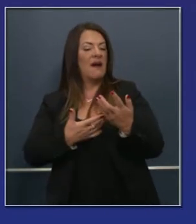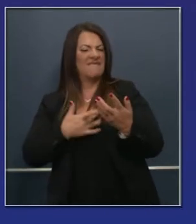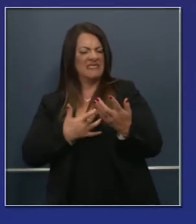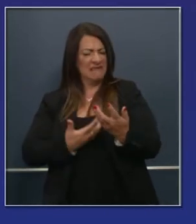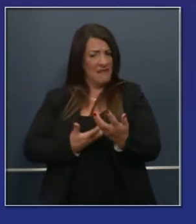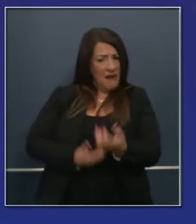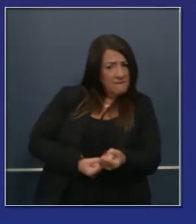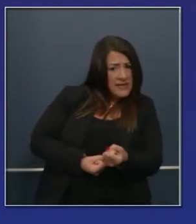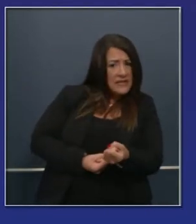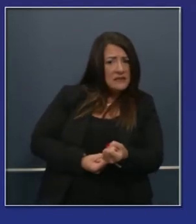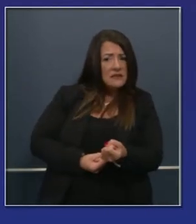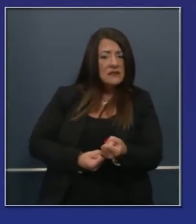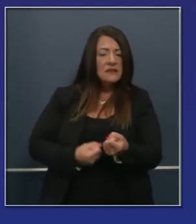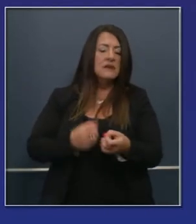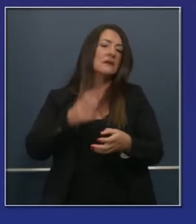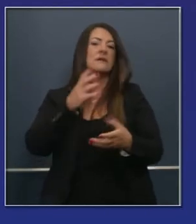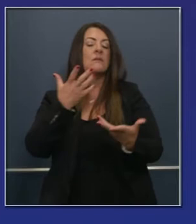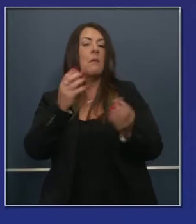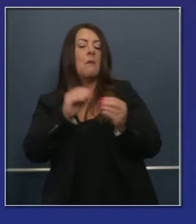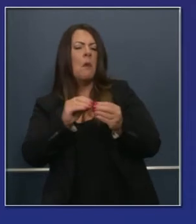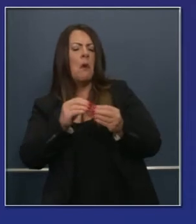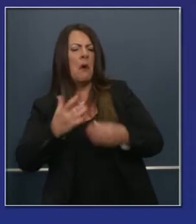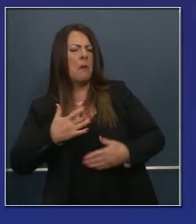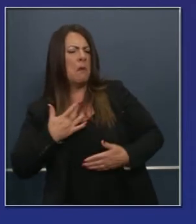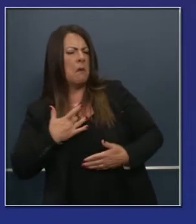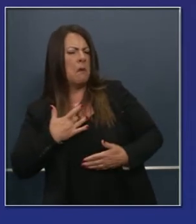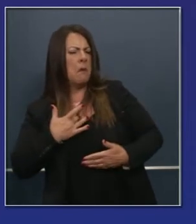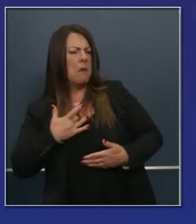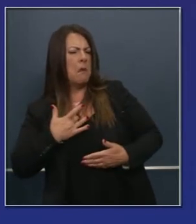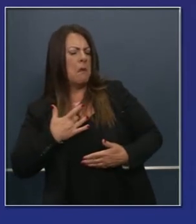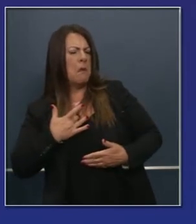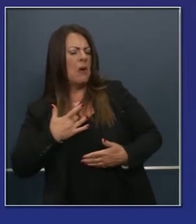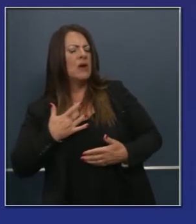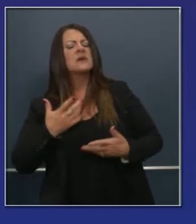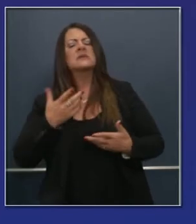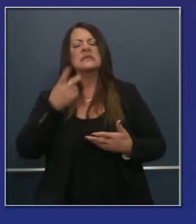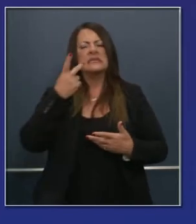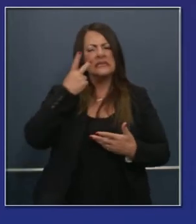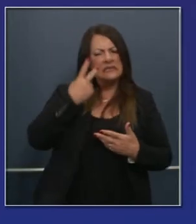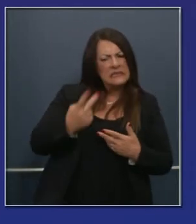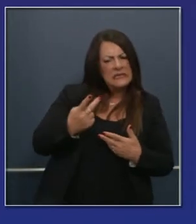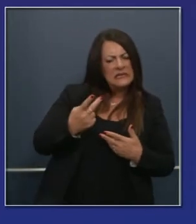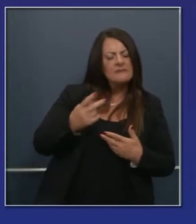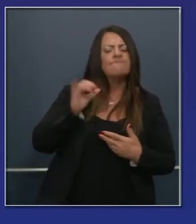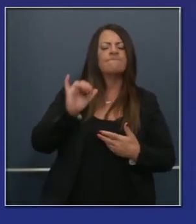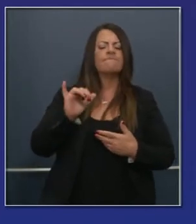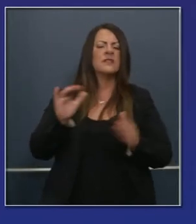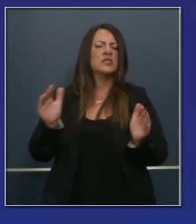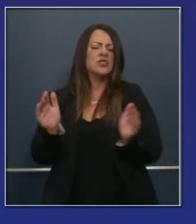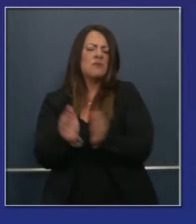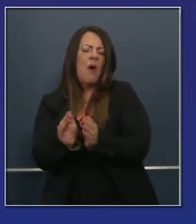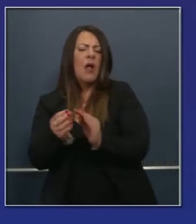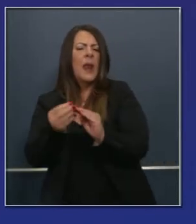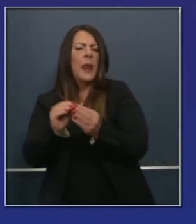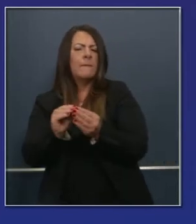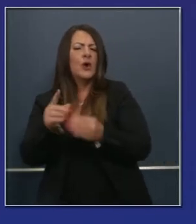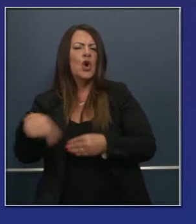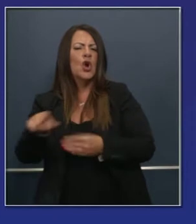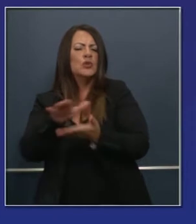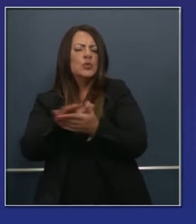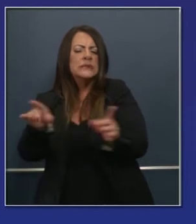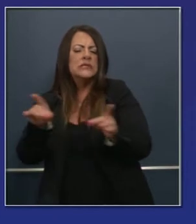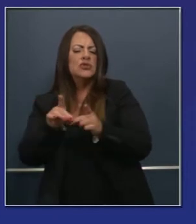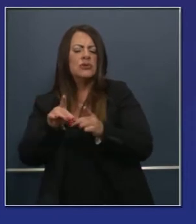Pero cuando se habla de la confianza, de algo más sutil, verán que un número más pequeño de personas en los distritos y